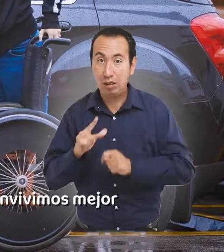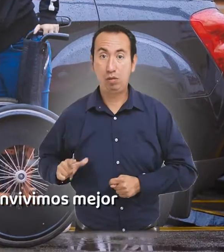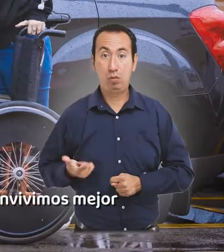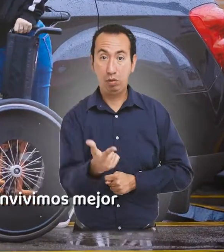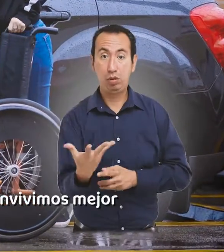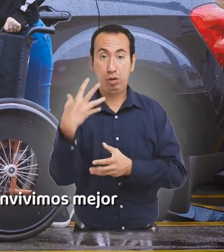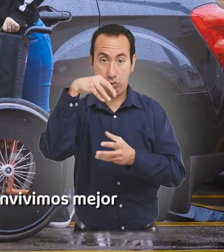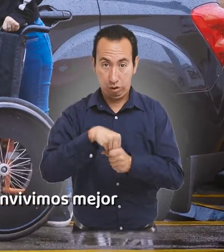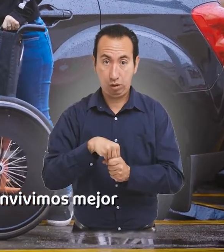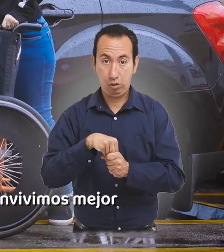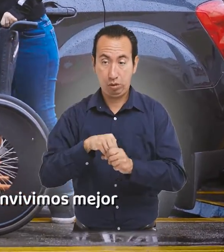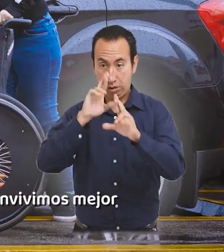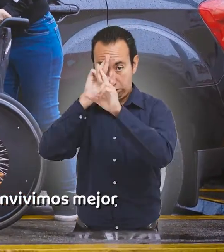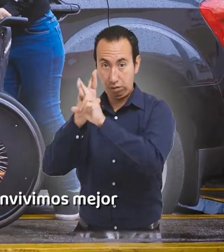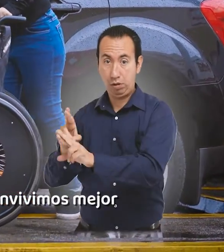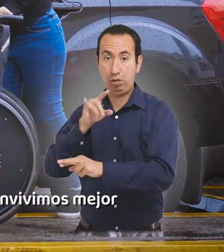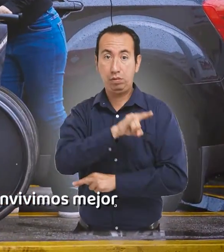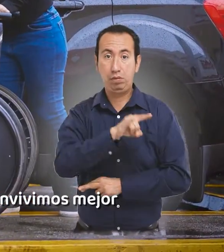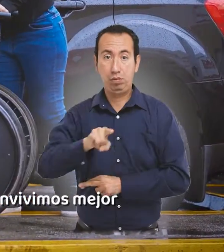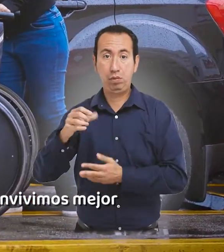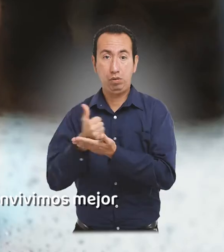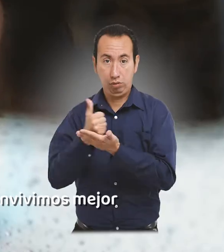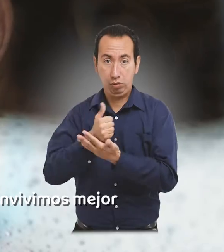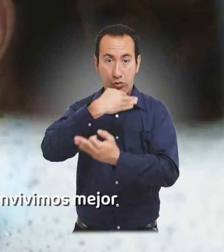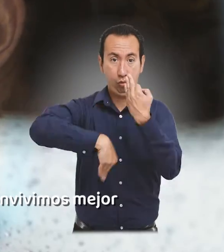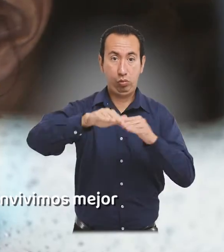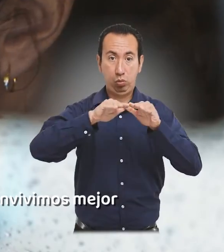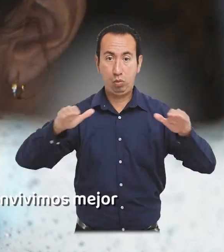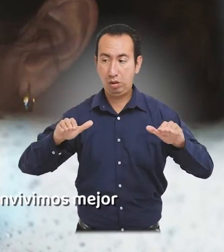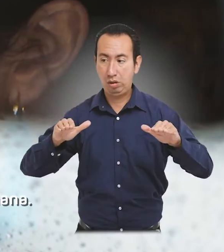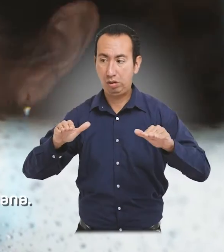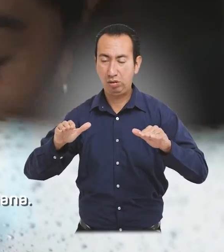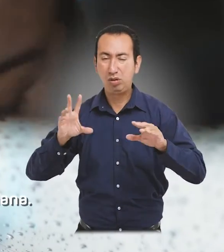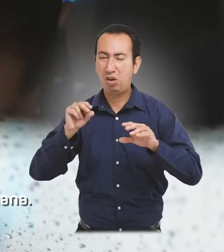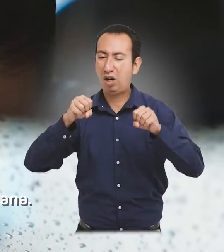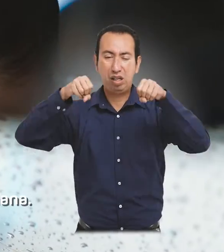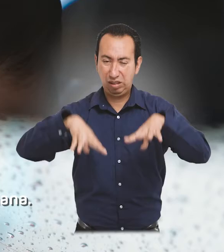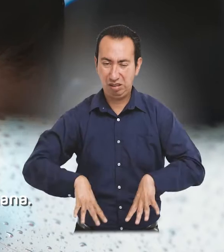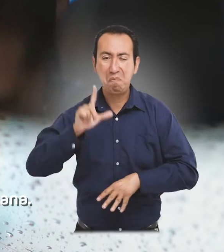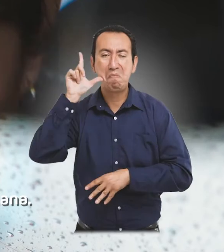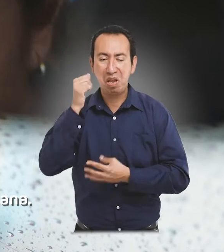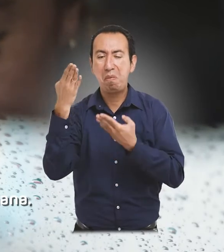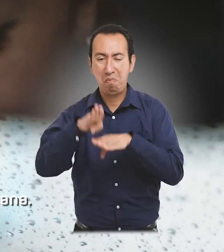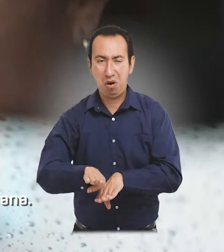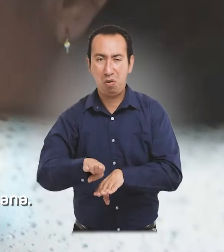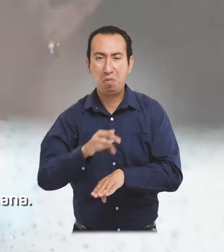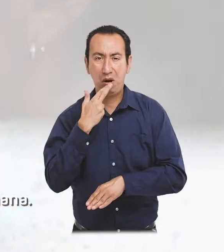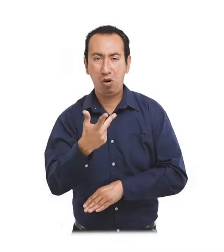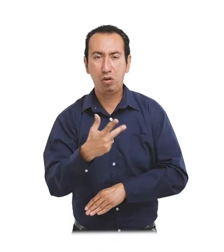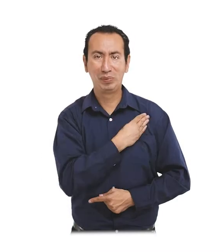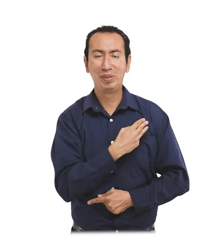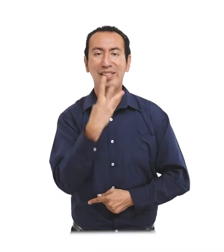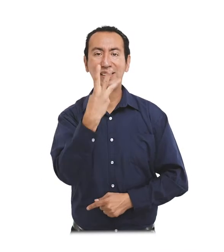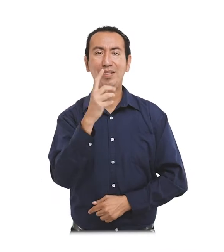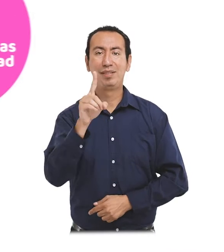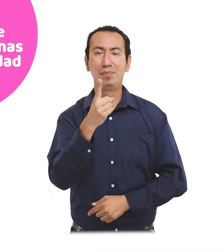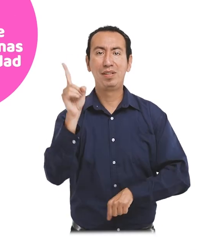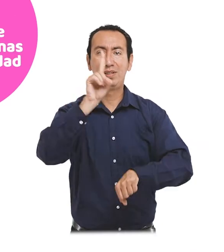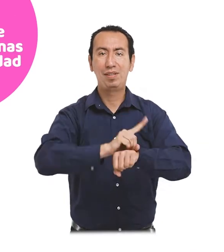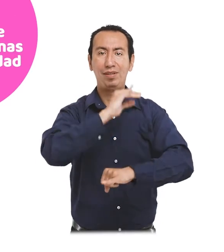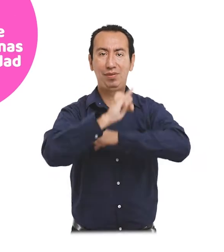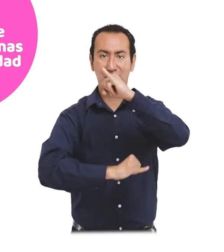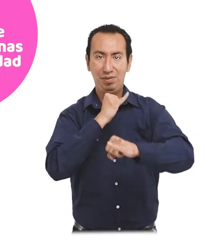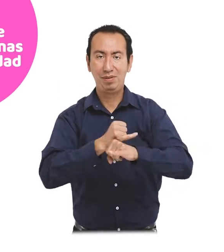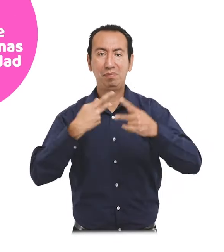En un Guanajuato incluyente, con respeto, convivimos mejor. No, ¿sabes qué? Mejor regreso mañana. 3 de diciembre,